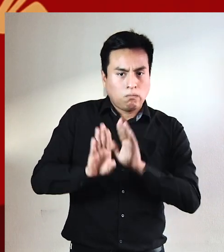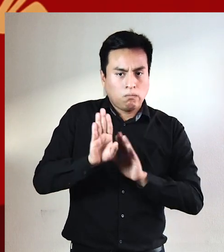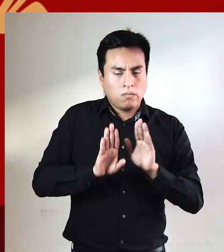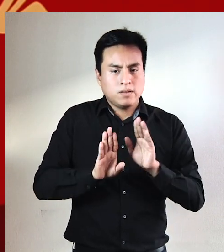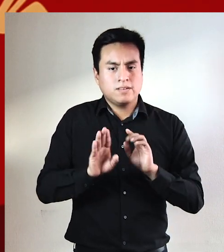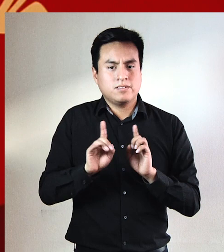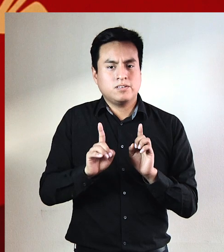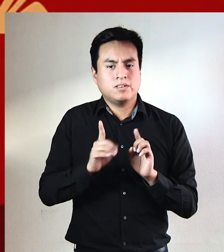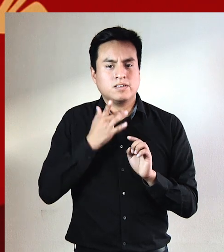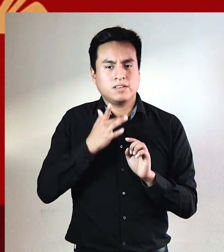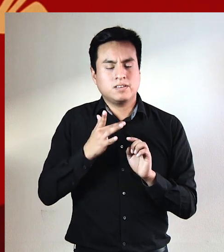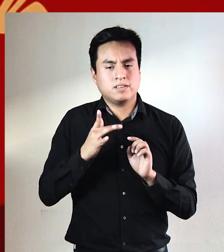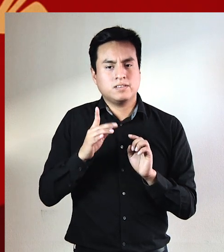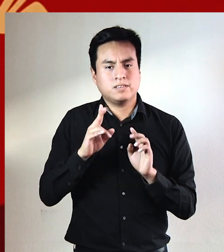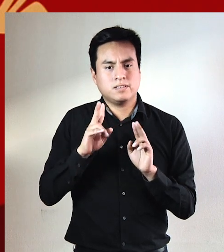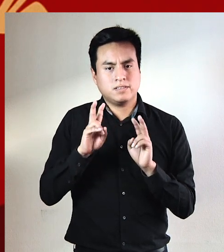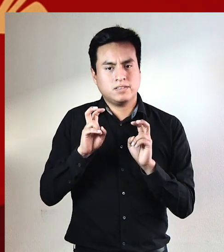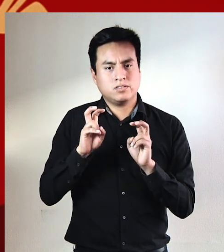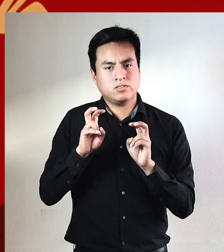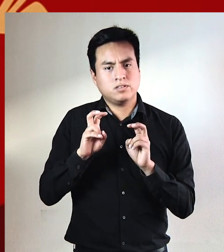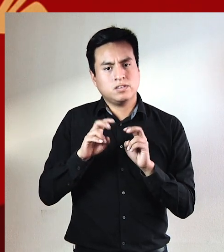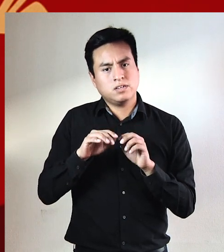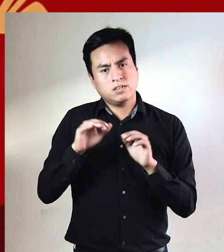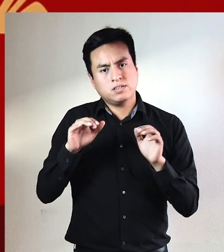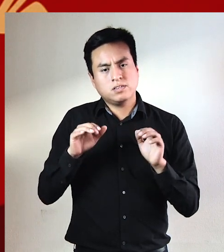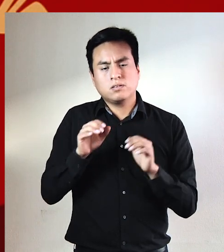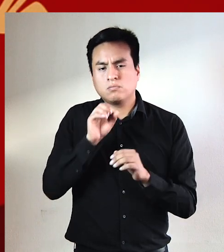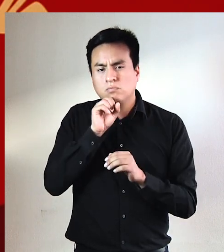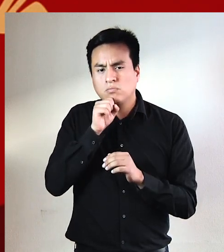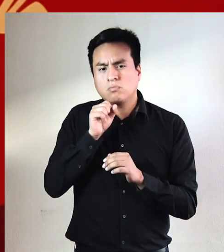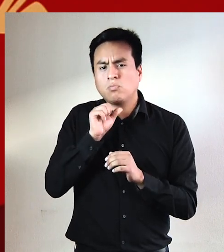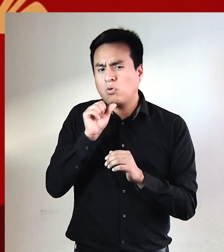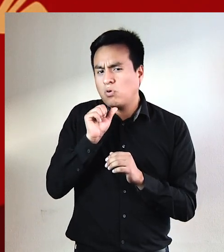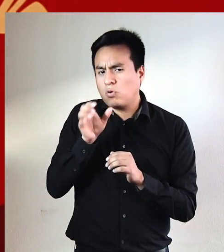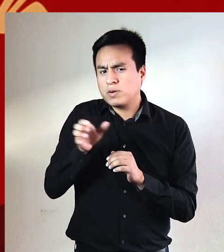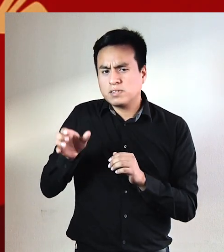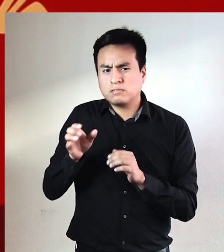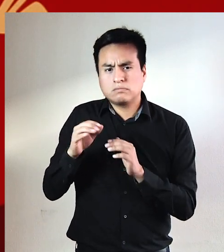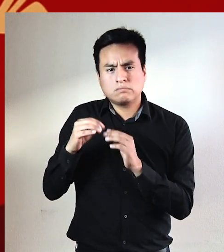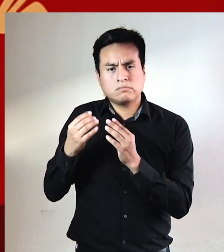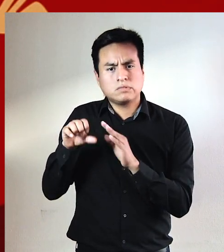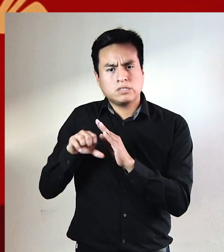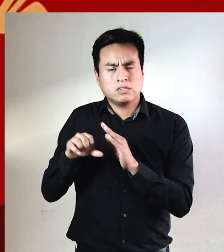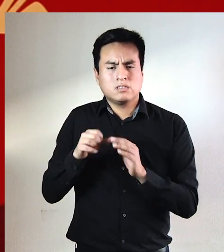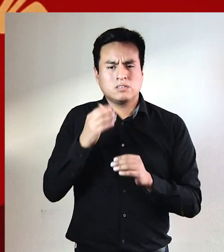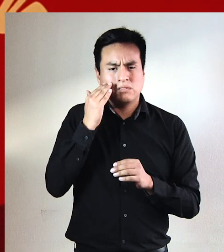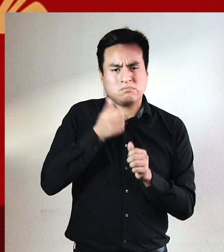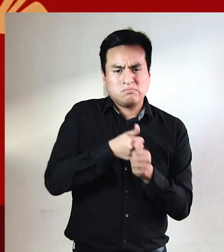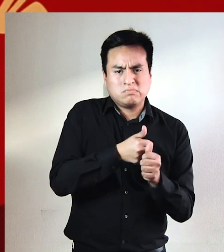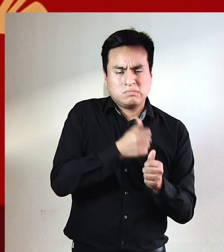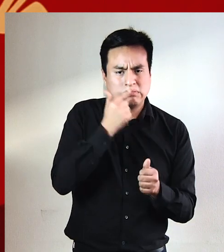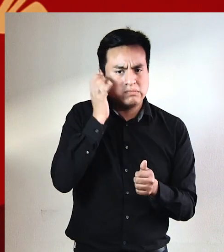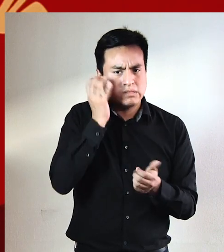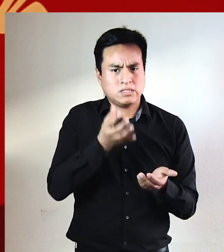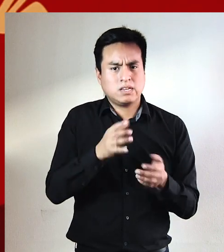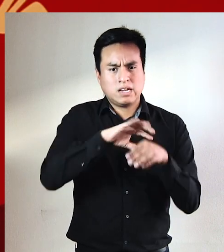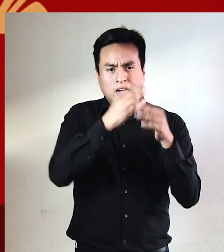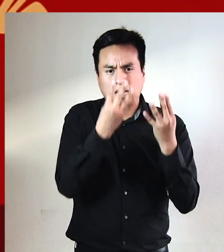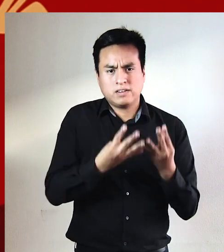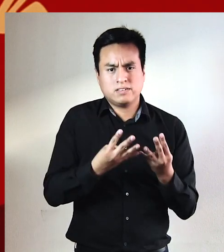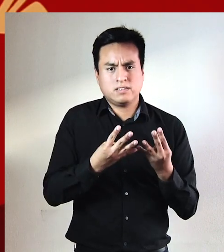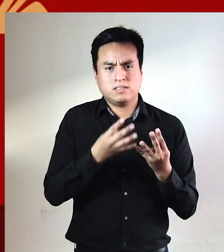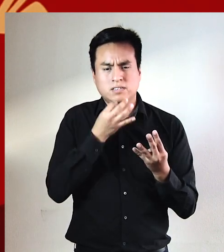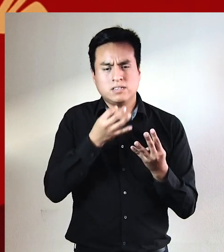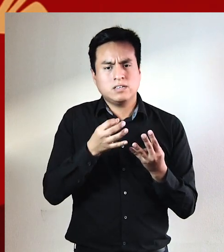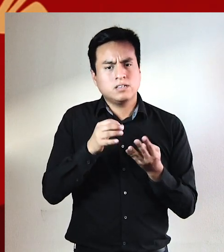cautelosa, sino para que desde el hambre, desde los ansilos de ancianos pobres, desde cada niño y niña violada, desde las cárceles, desde los